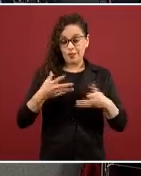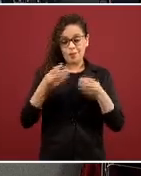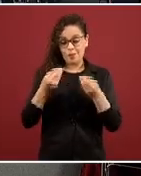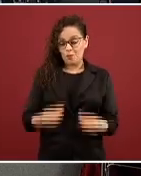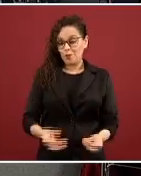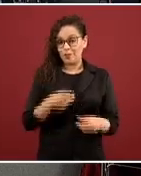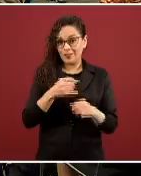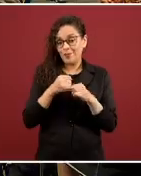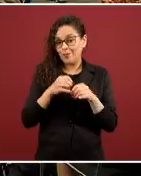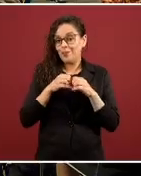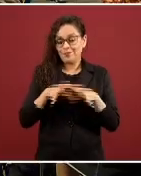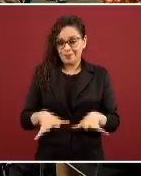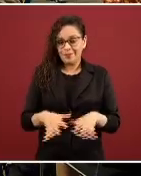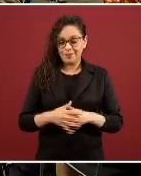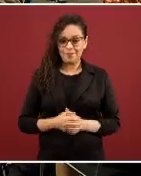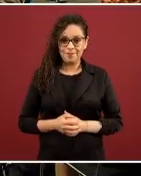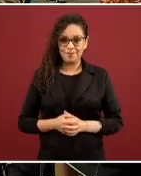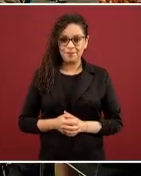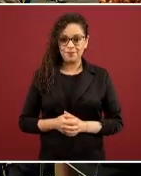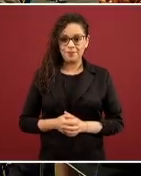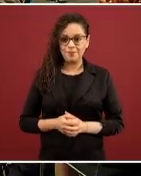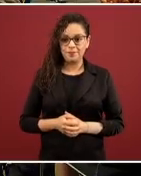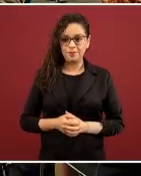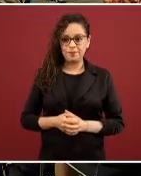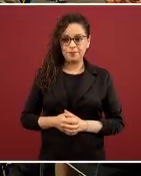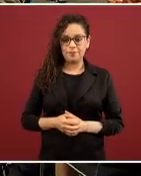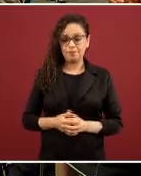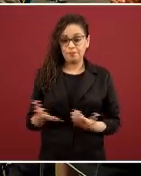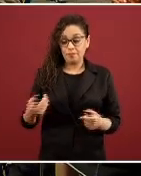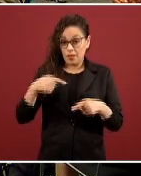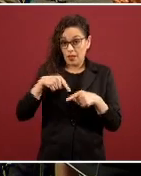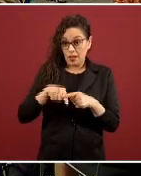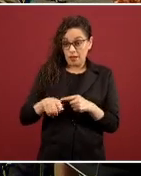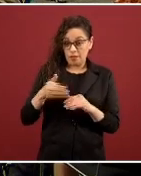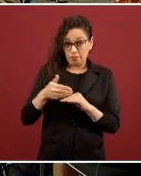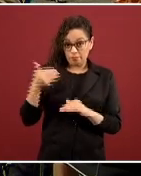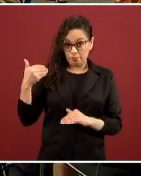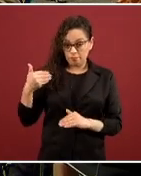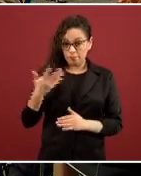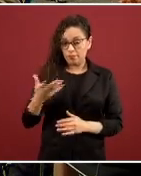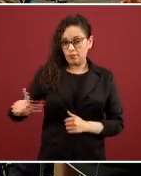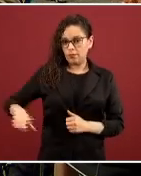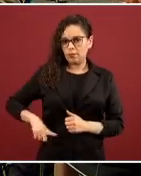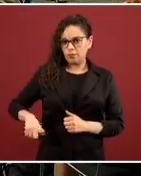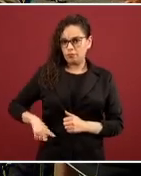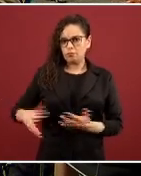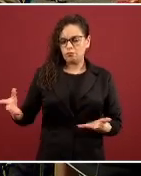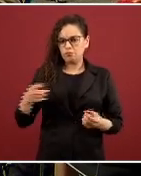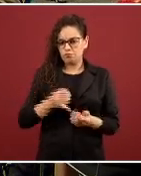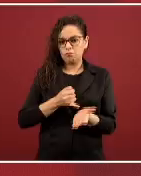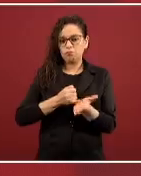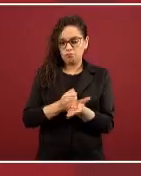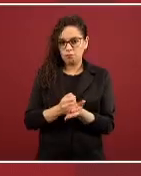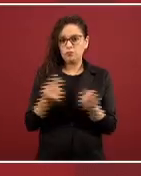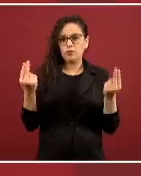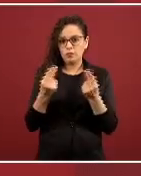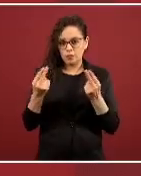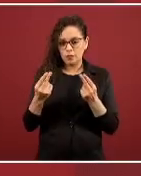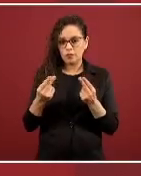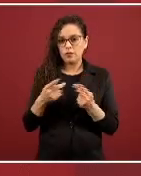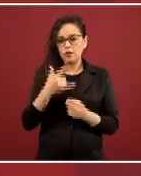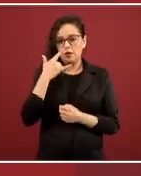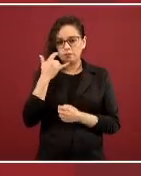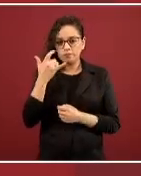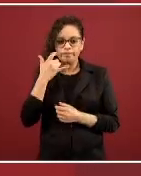Como pueden ver, desde el inicio el gobierno decidió trabajar con toda la sociedad. Por eso hemos dicho